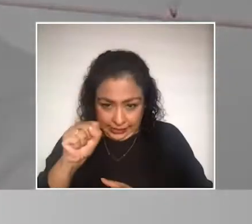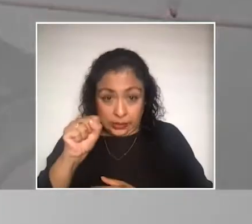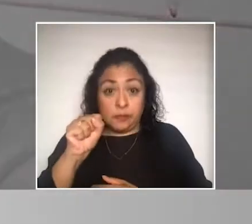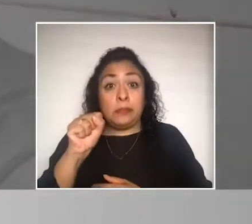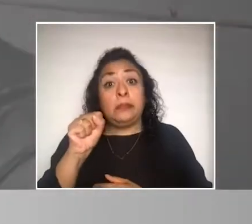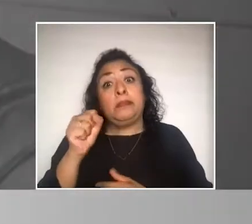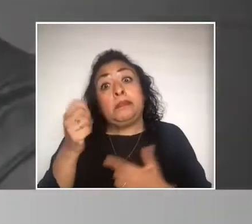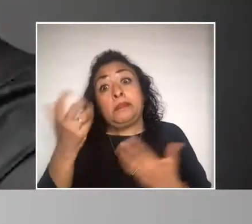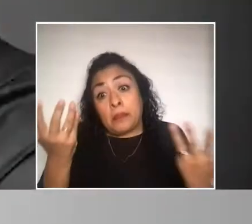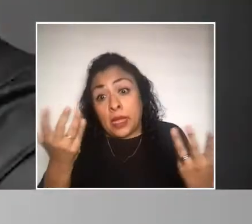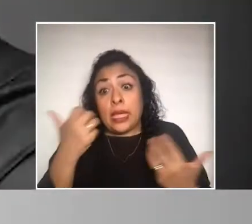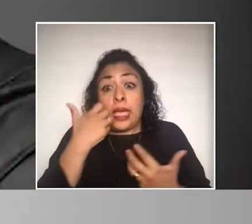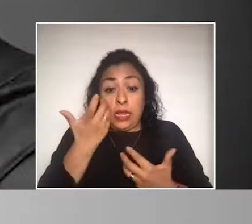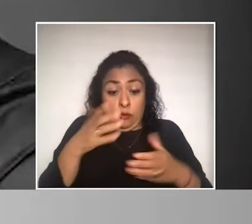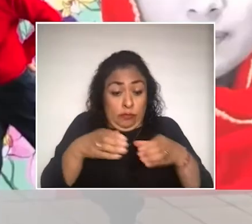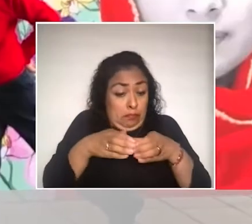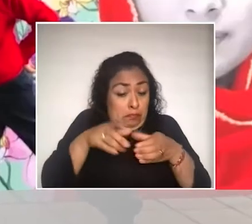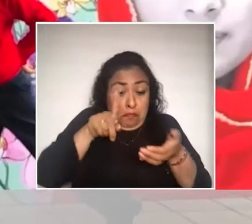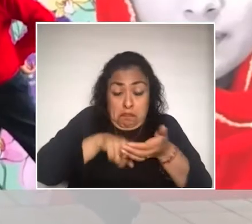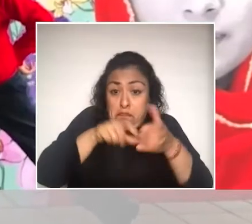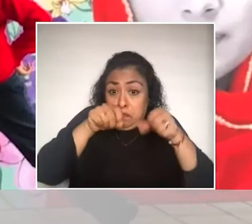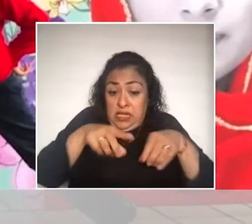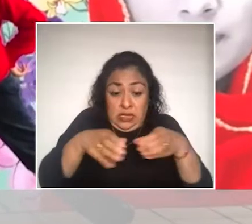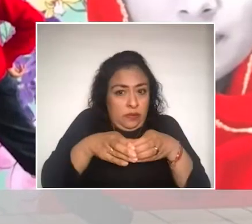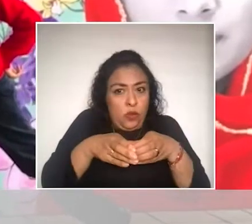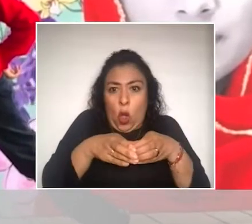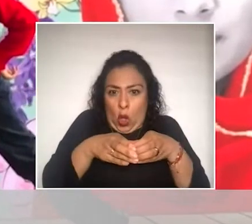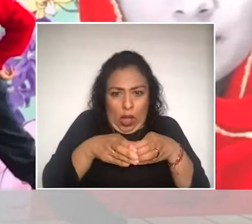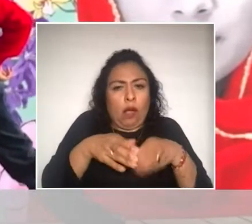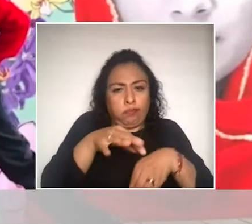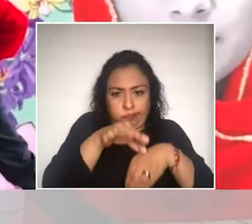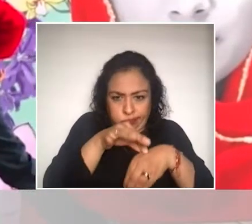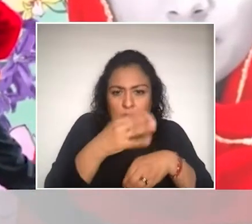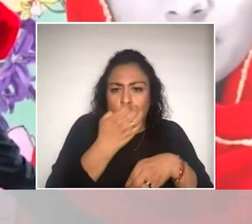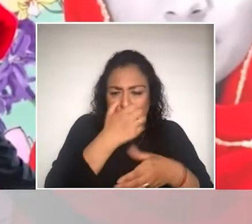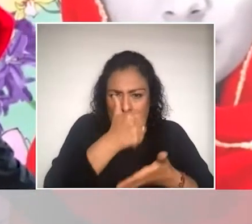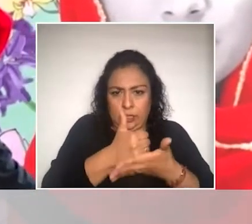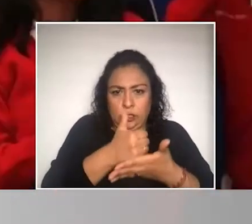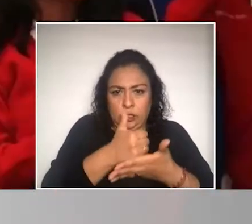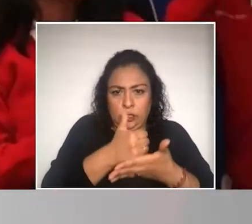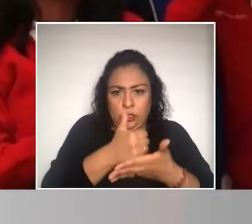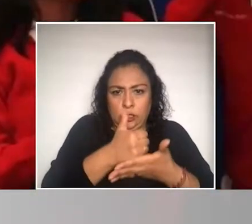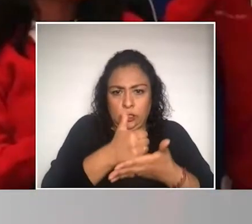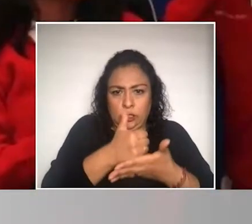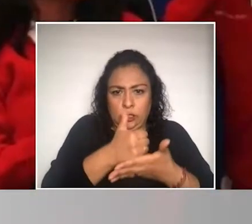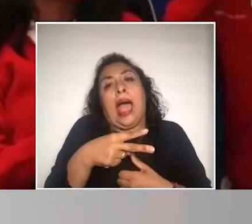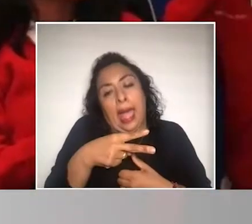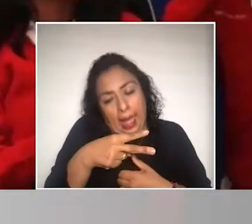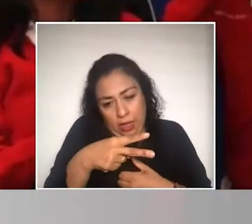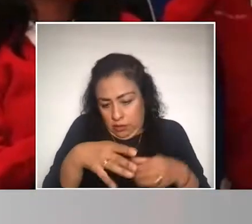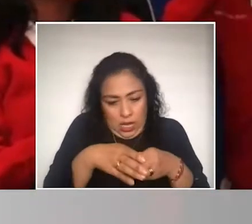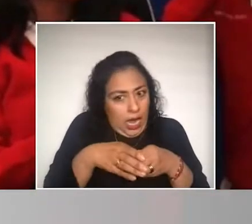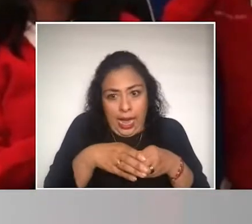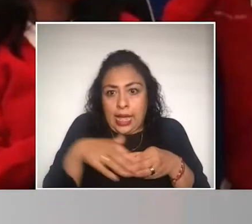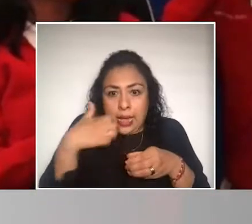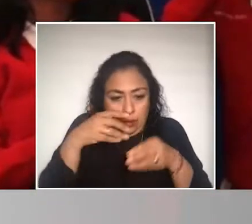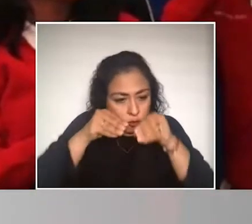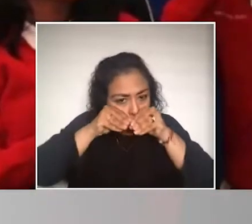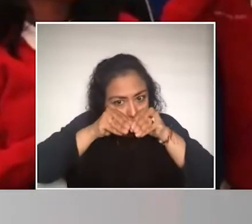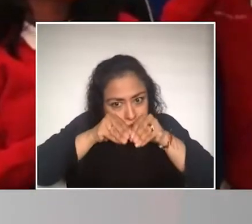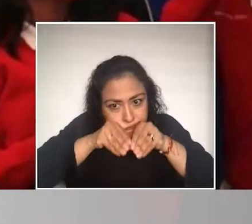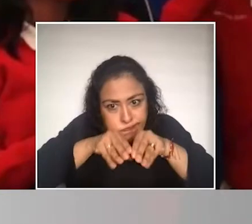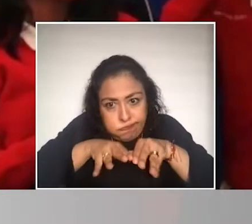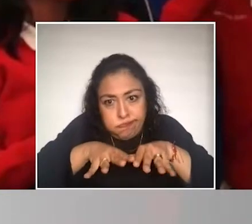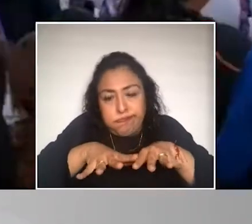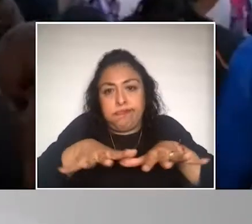Porque la intención era, nosotros trabajamos físicamente solamente en la Ciudad de México. Y con esto, pues, es llevar todo